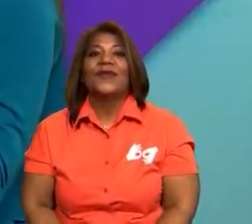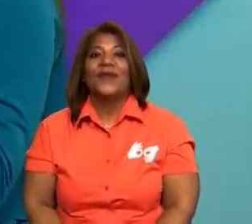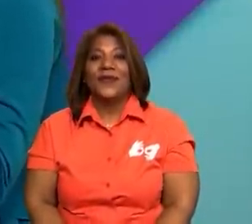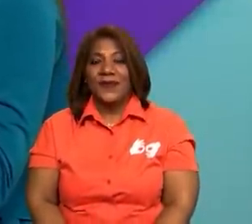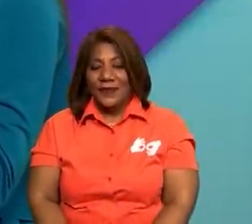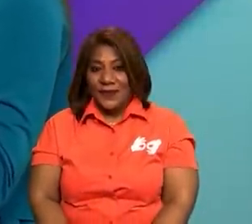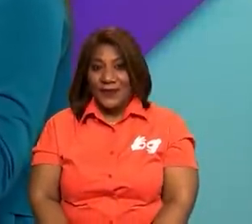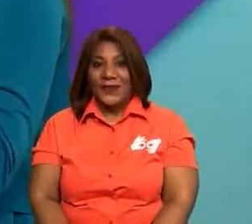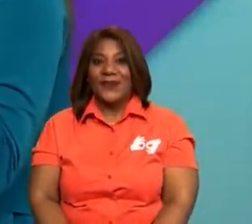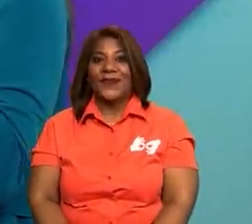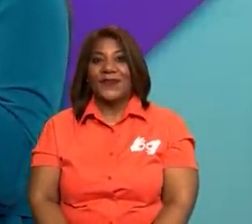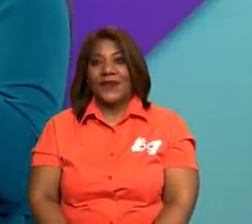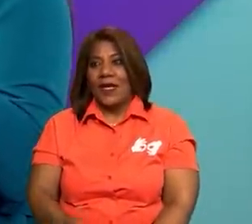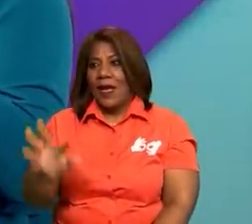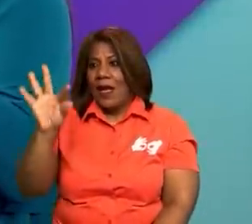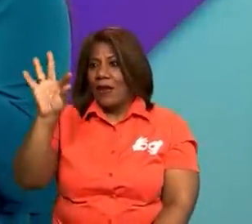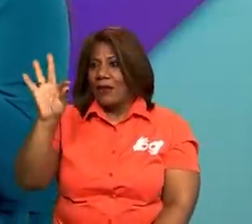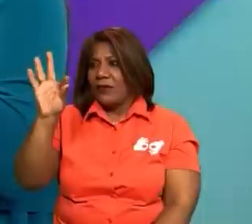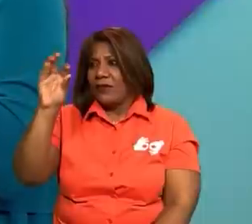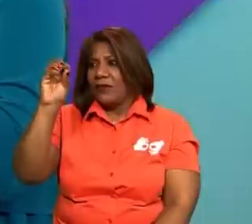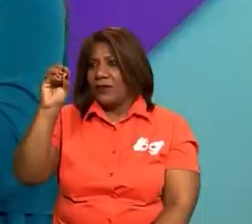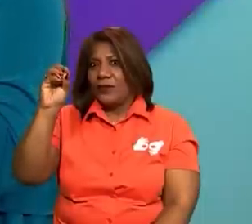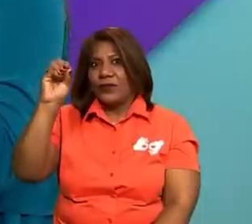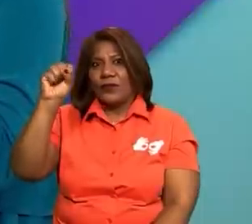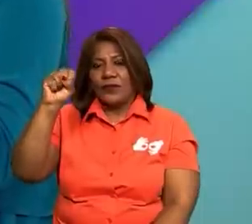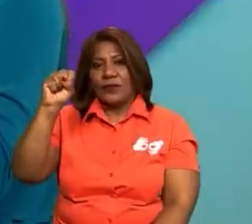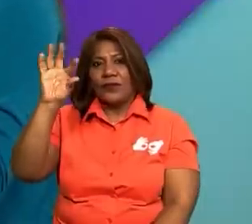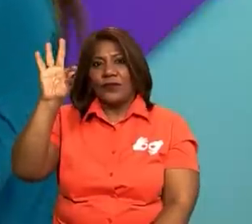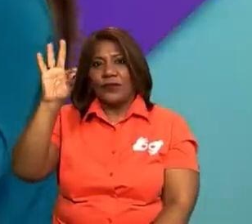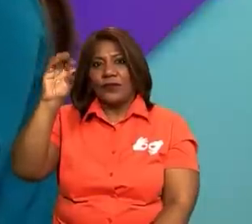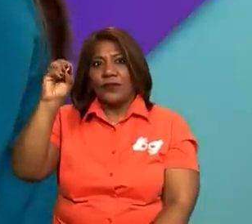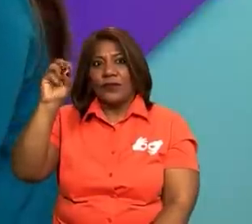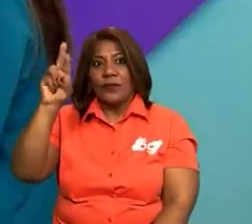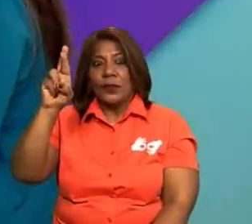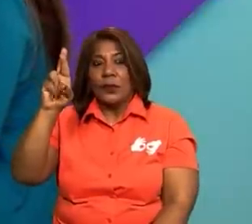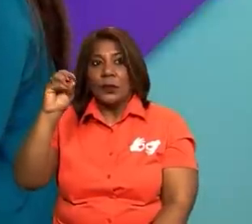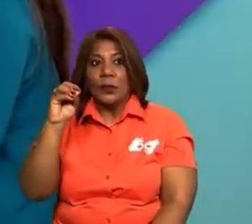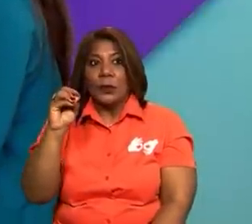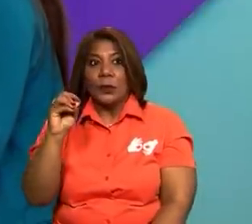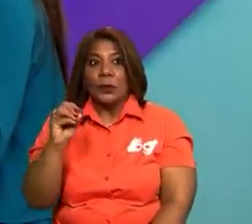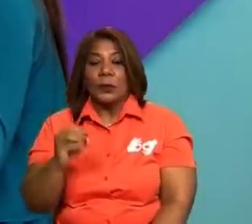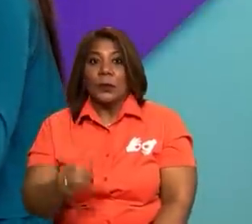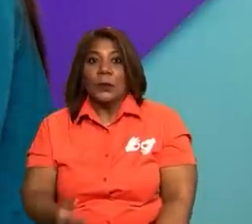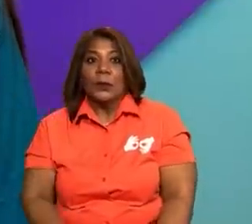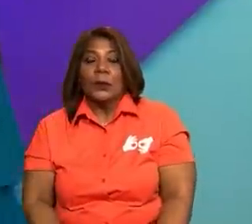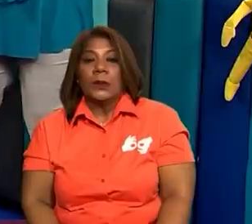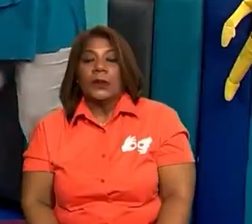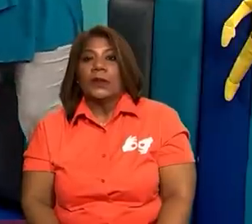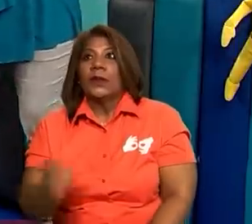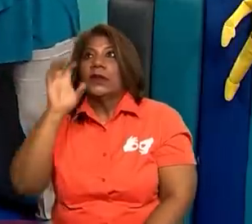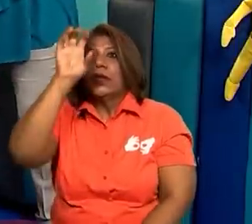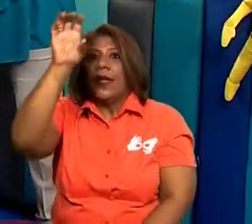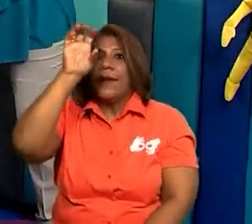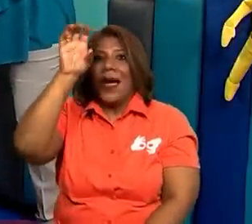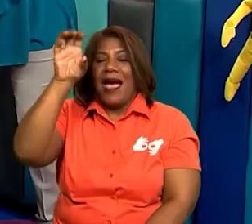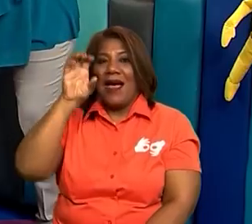Fósforo. ¿Qué será con fósforo? ¿Qué rima con fósforo? Ah, a ver.